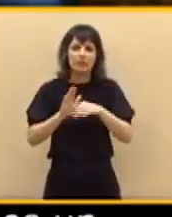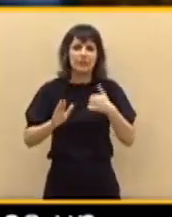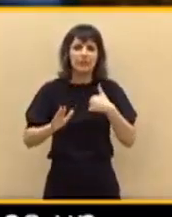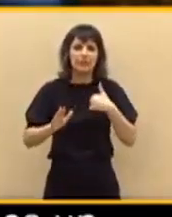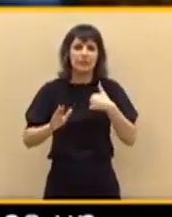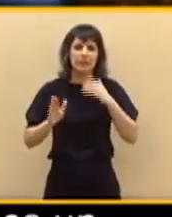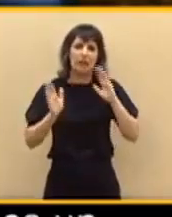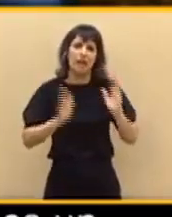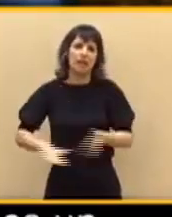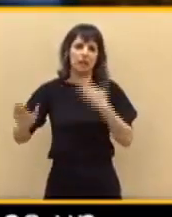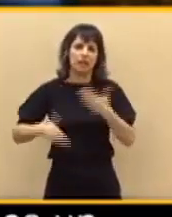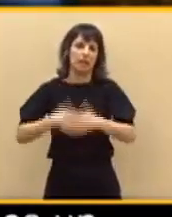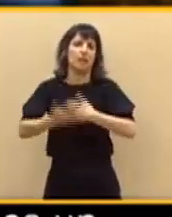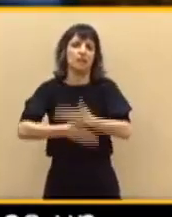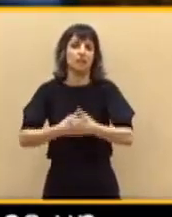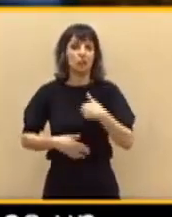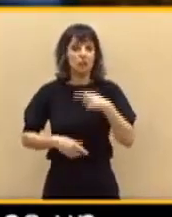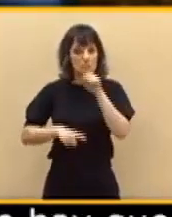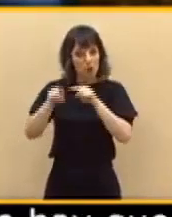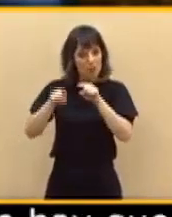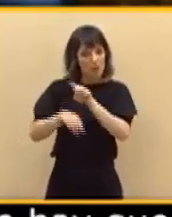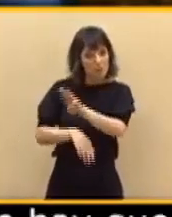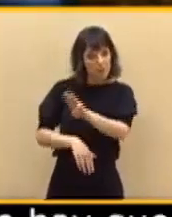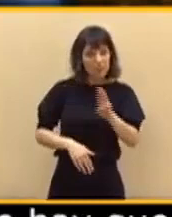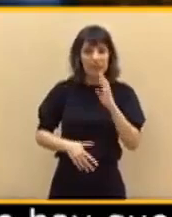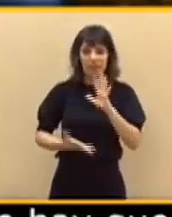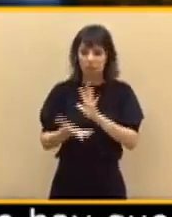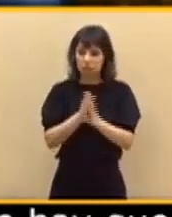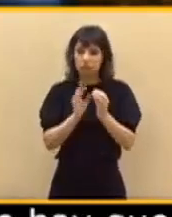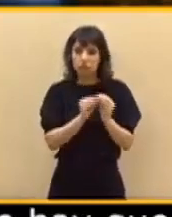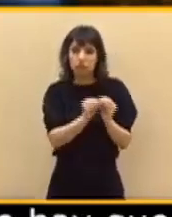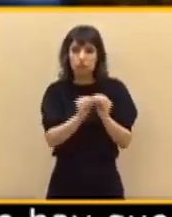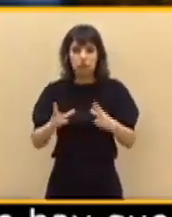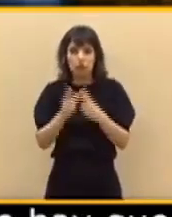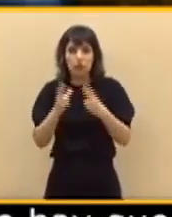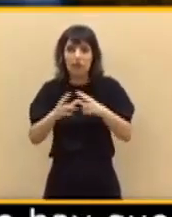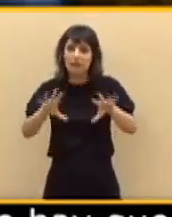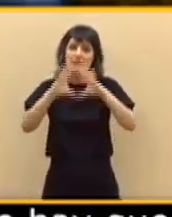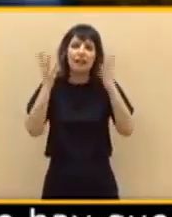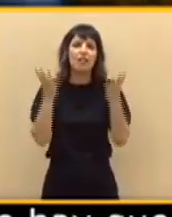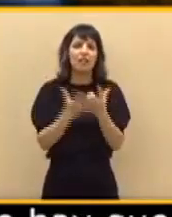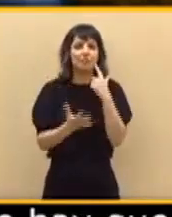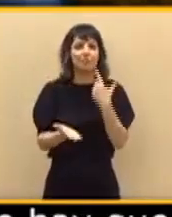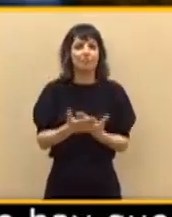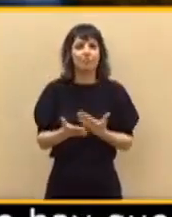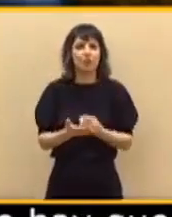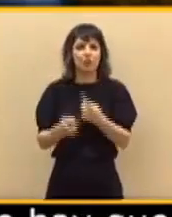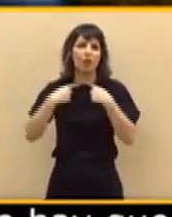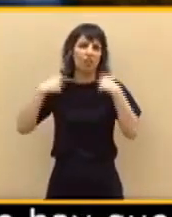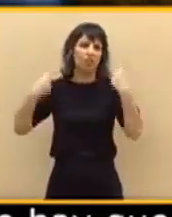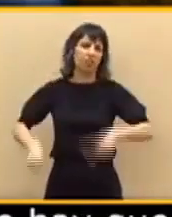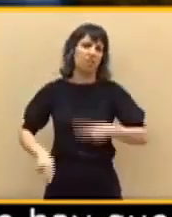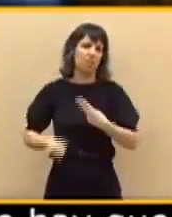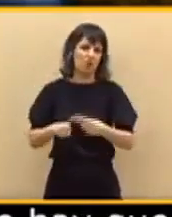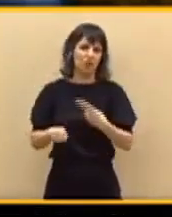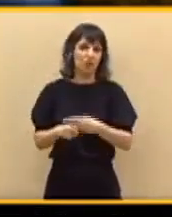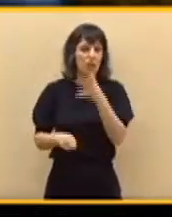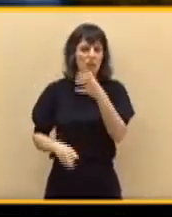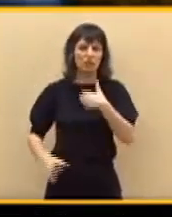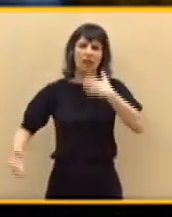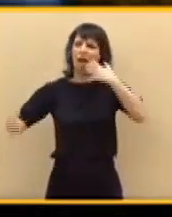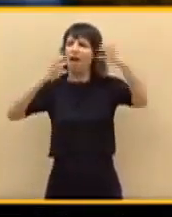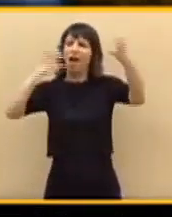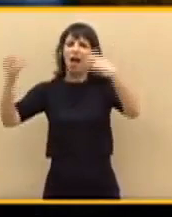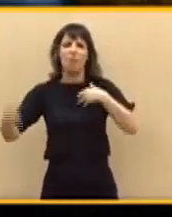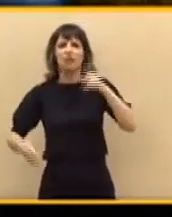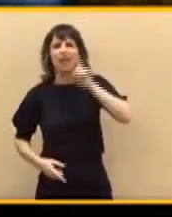es el problema de ustedes? Que ese consenso social e internacional es la prueba de su derrota política. Y por eso gritan, por eso mienten